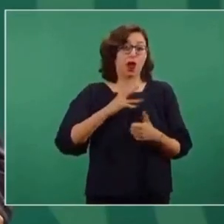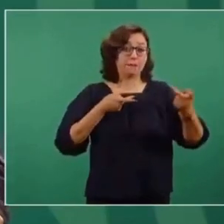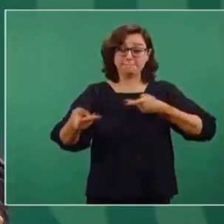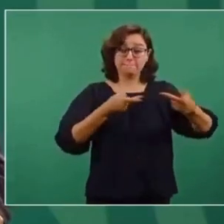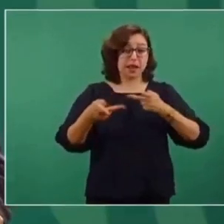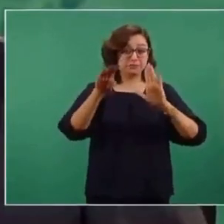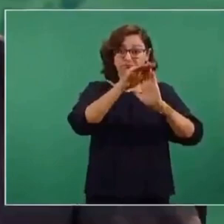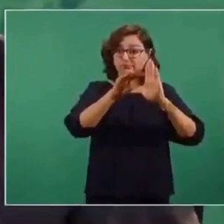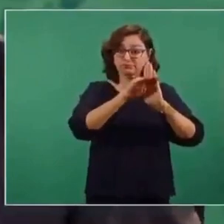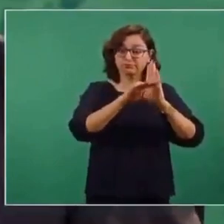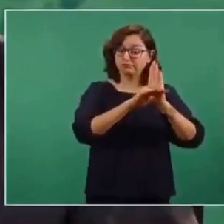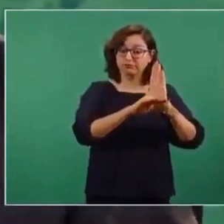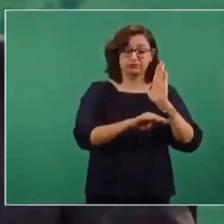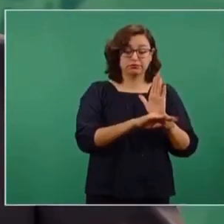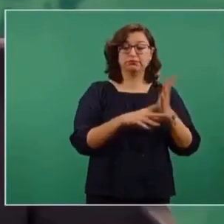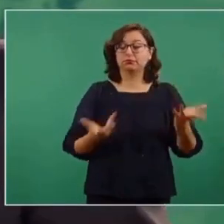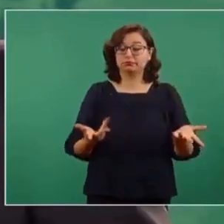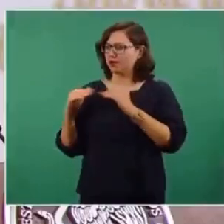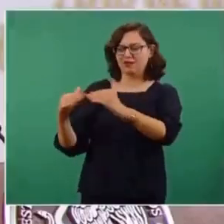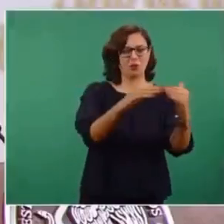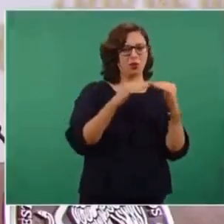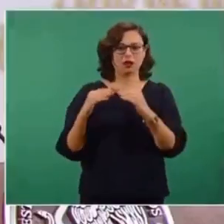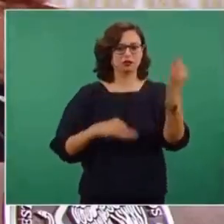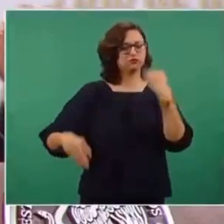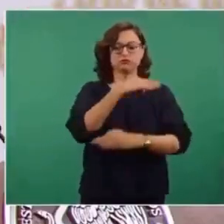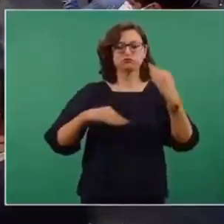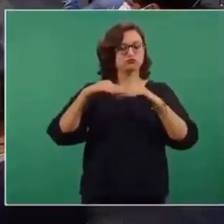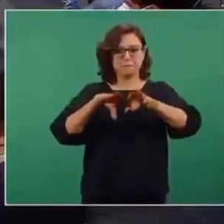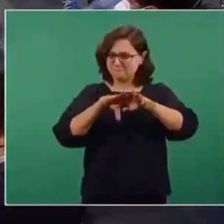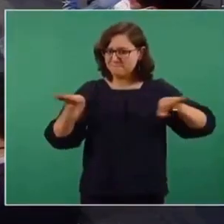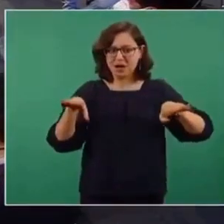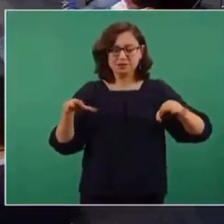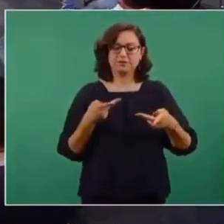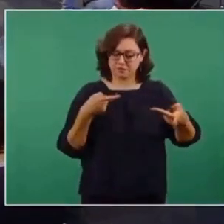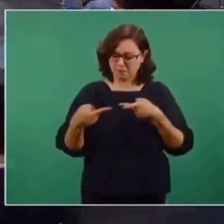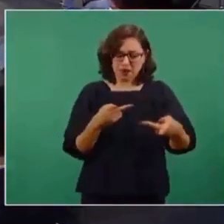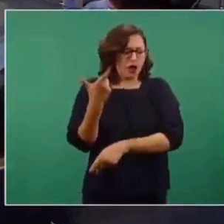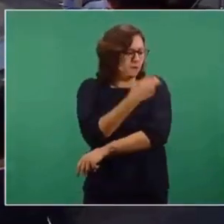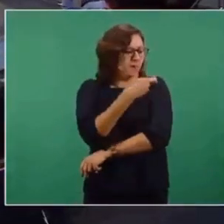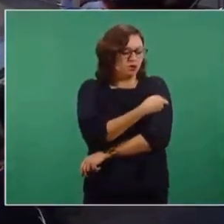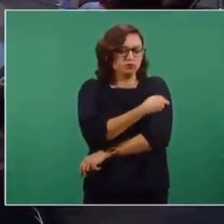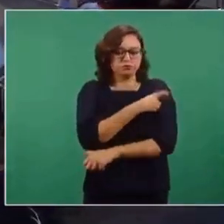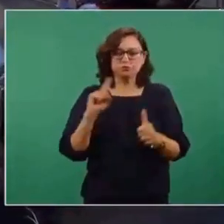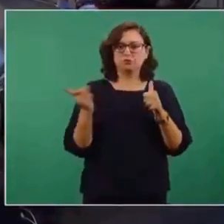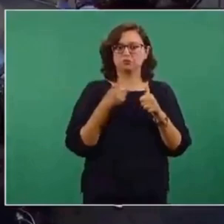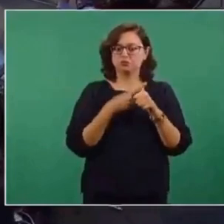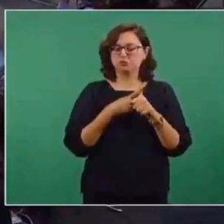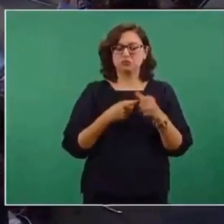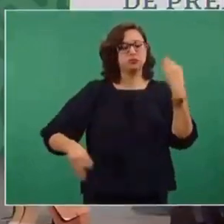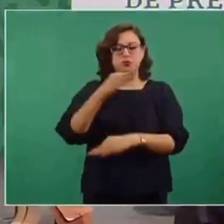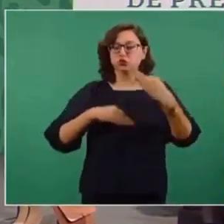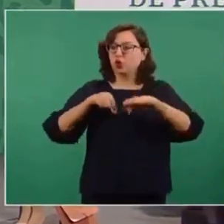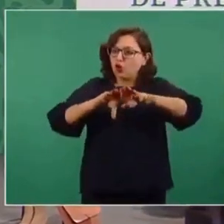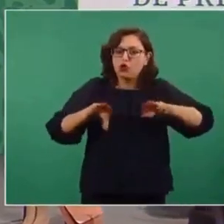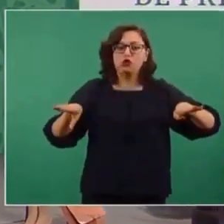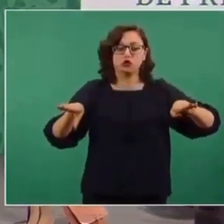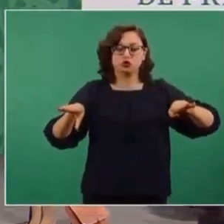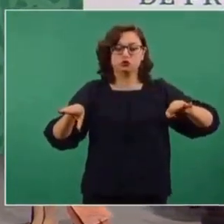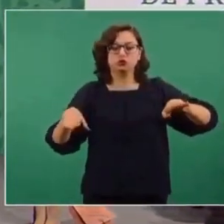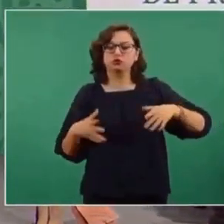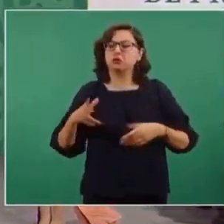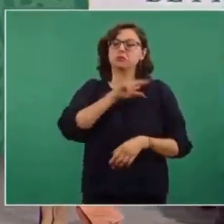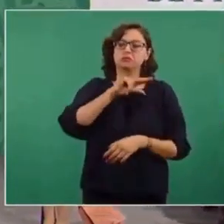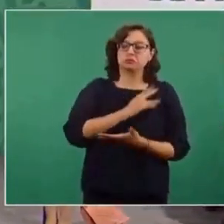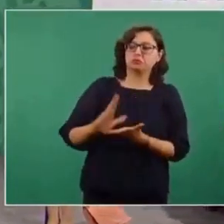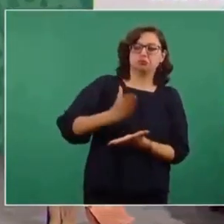que consideramos nos va a ayudar a todos. Es un plan que se aplica con el principio de igualdad. Aquí no se le da